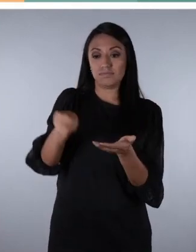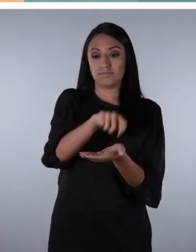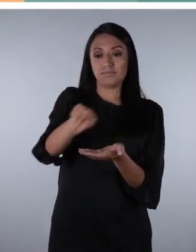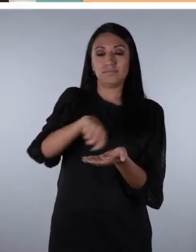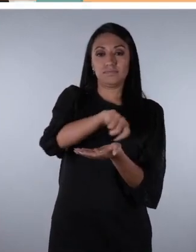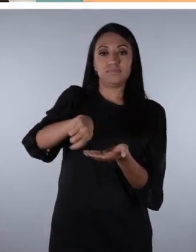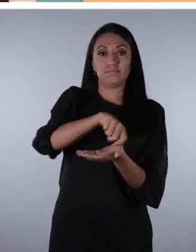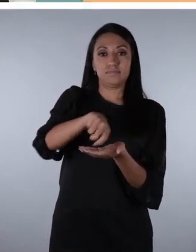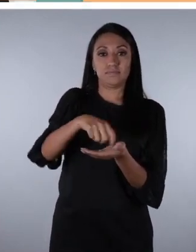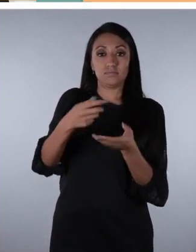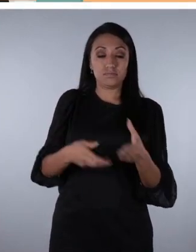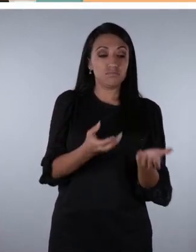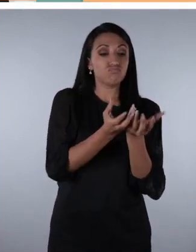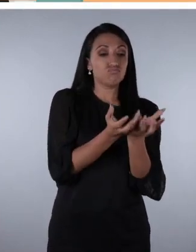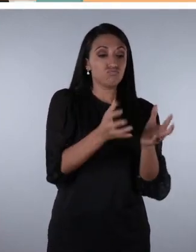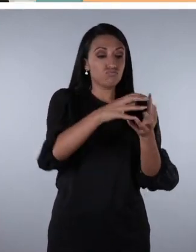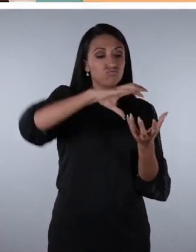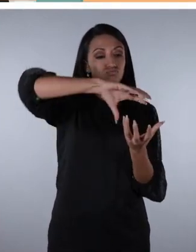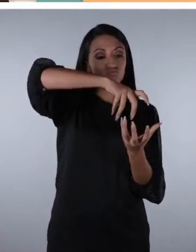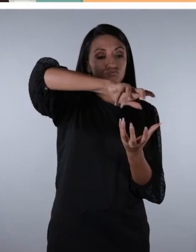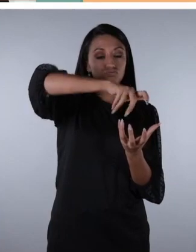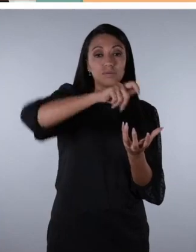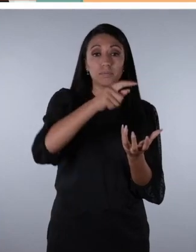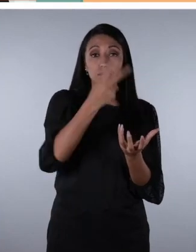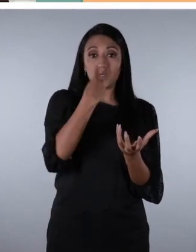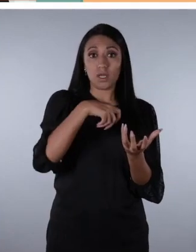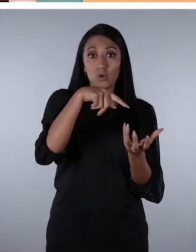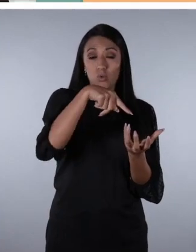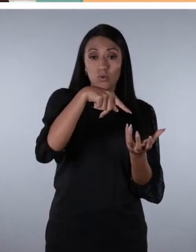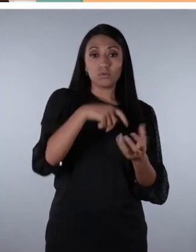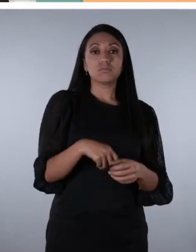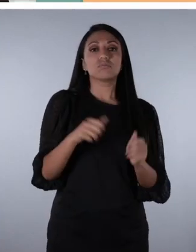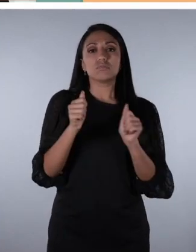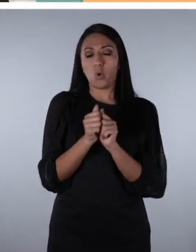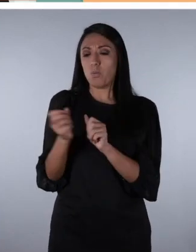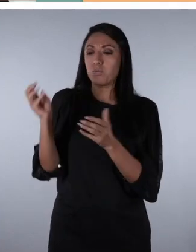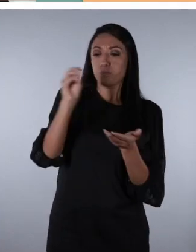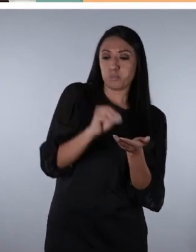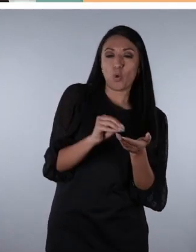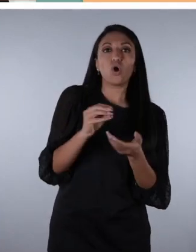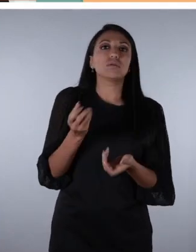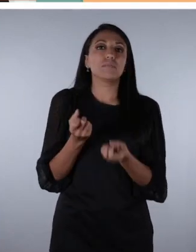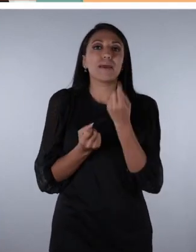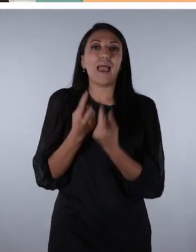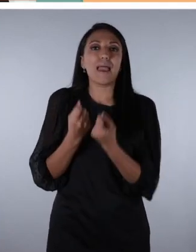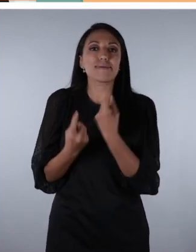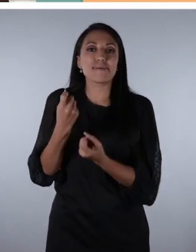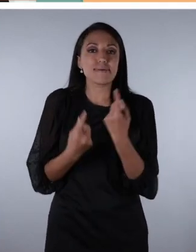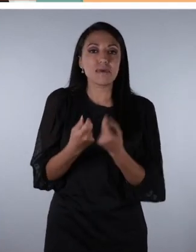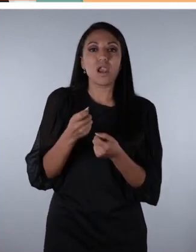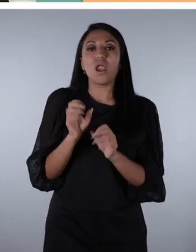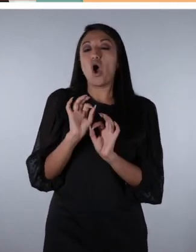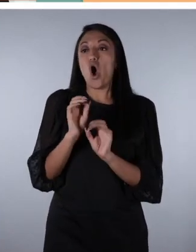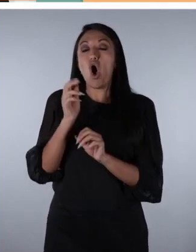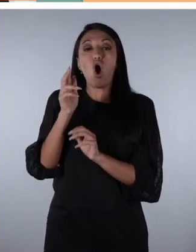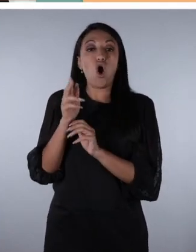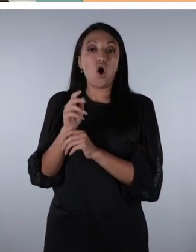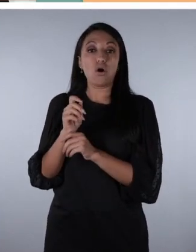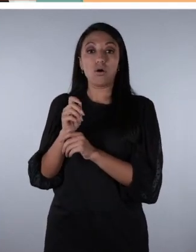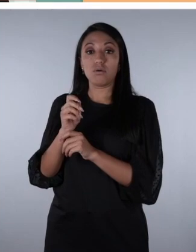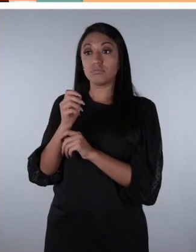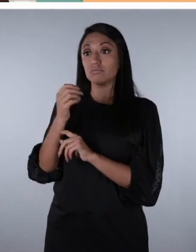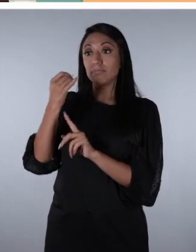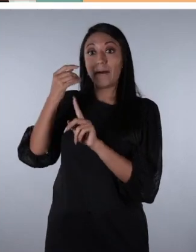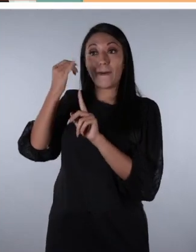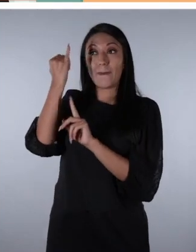mezclamos y les vamos a mandar en un recipiente. Pero además le podemos acompañar con tostado, con canguil o con chifles. A mi hijo le encanta con